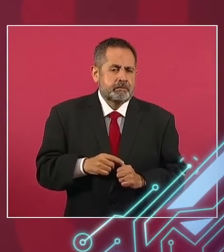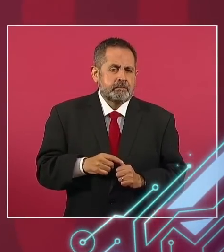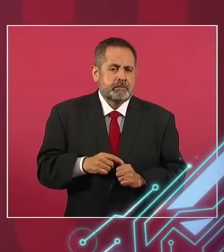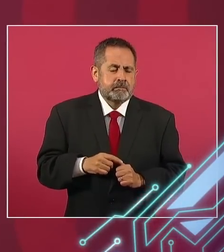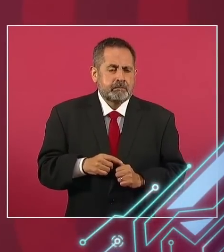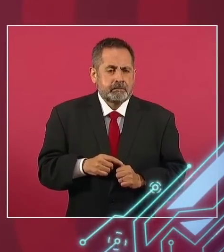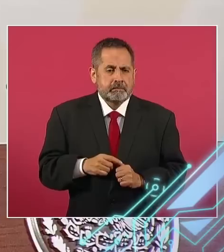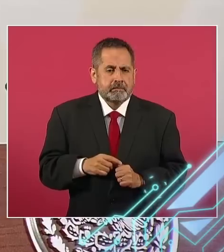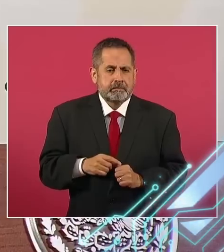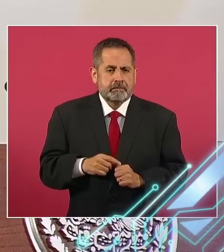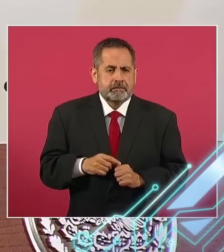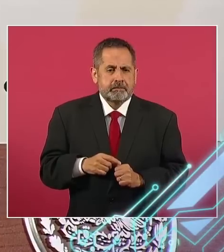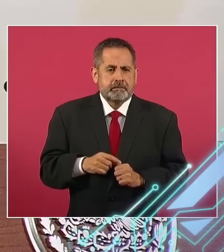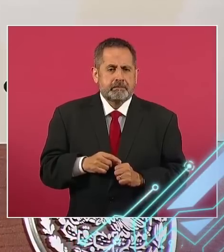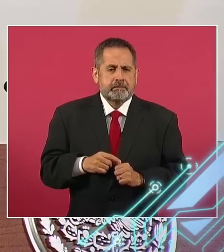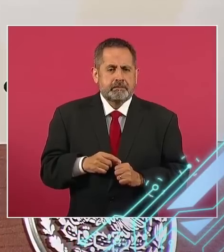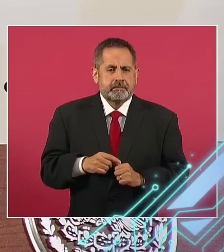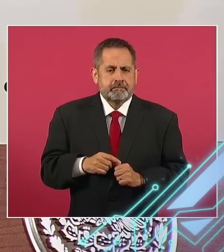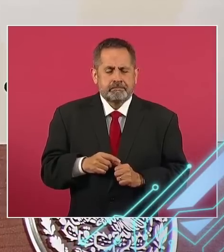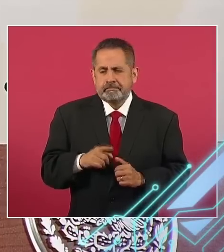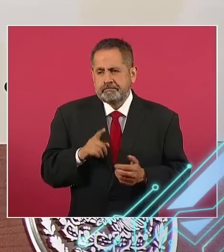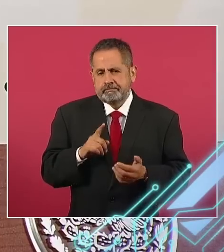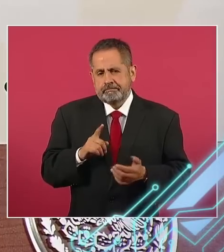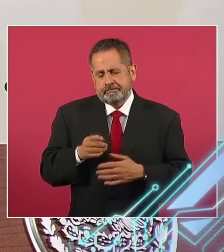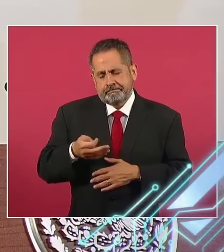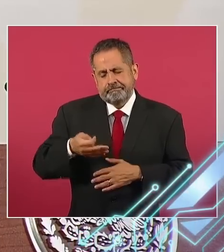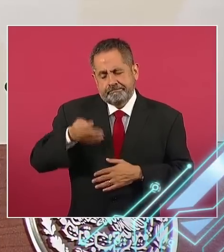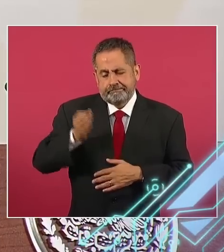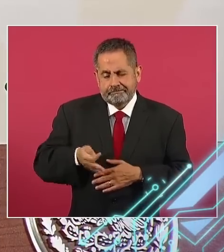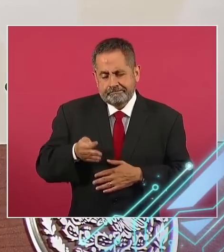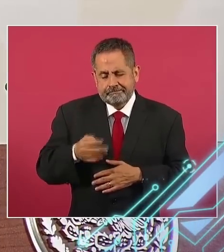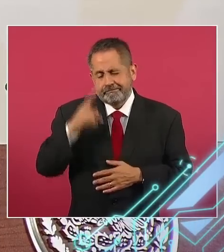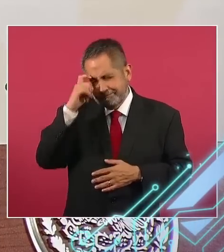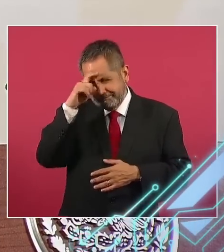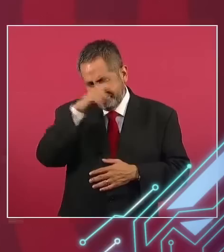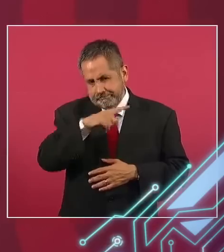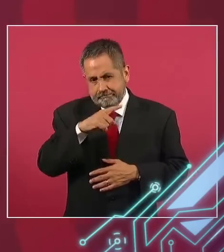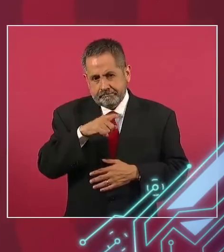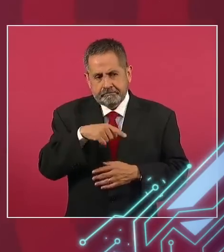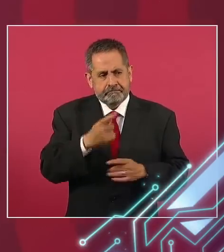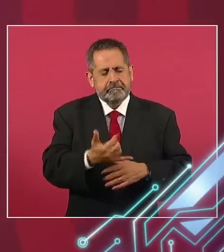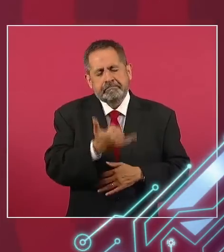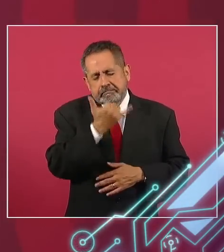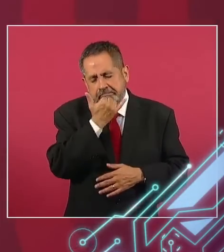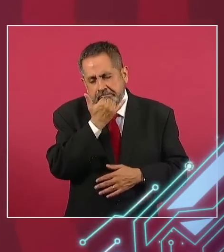acepte el perdón.